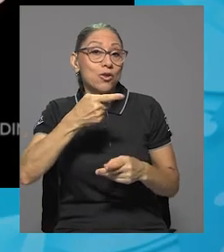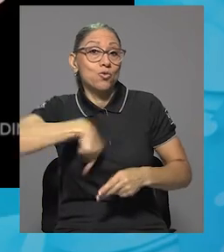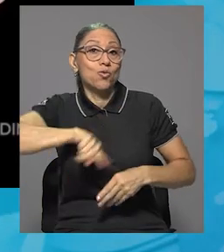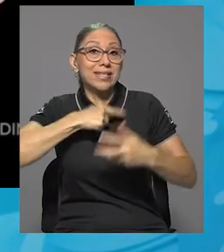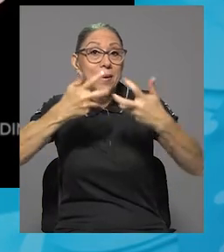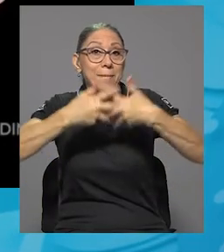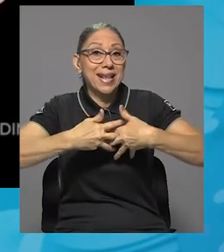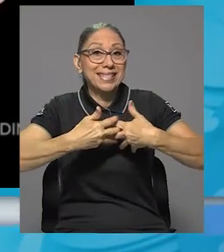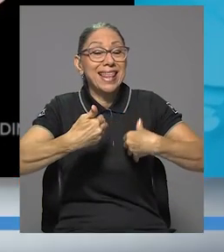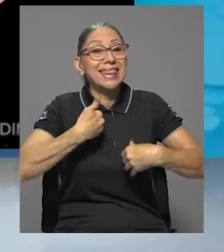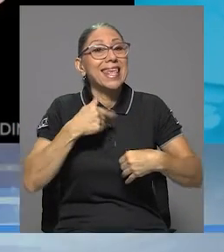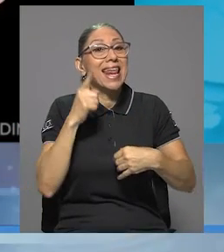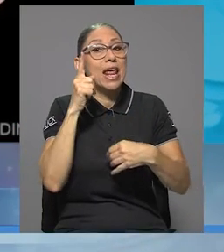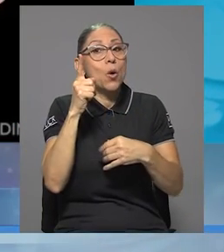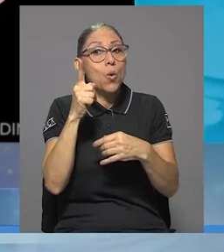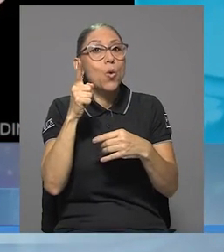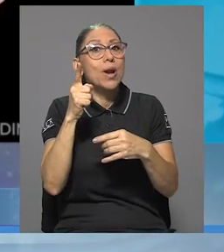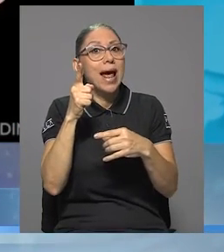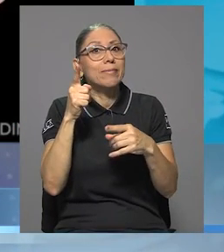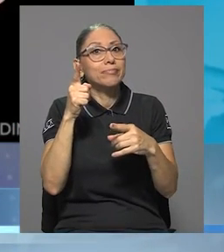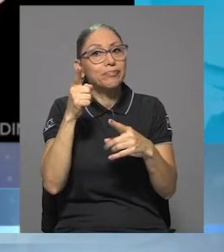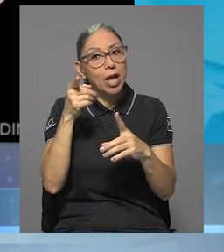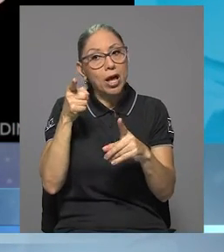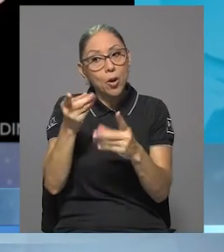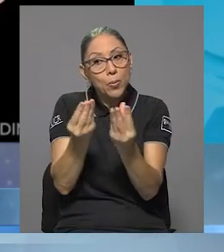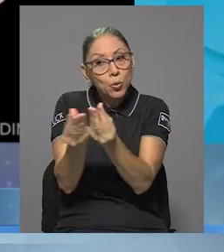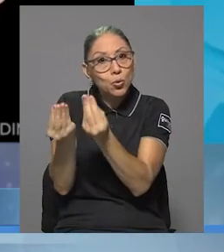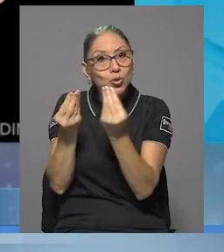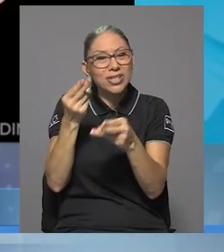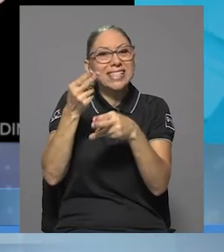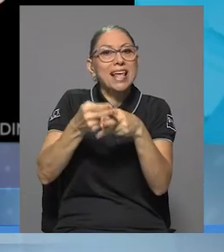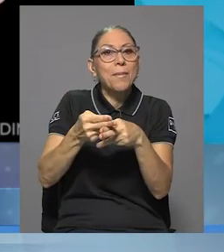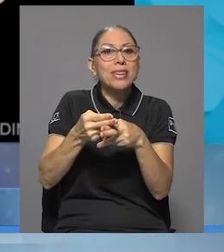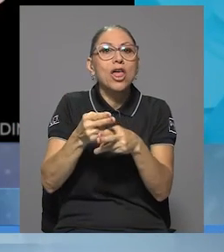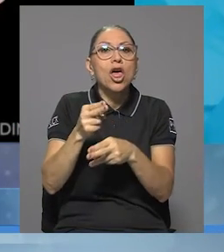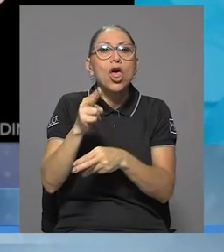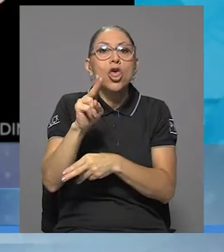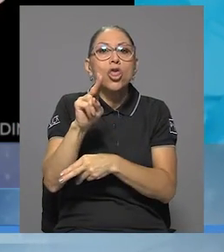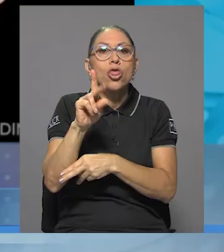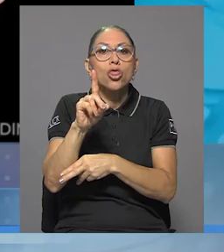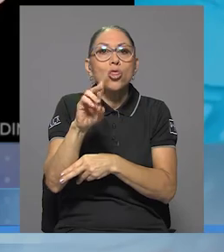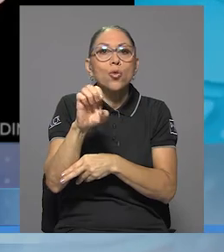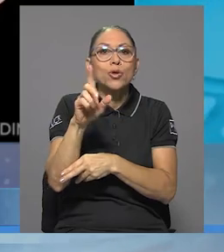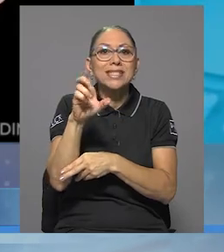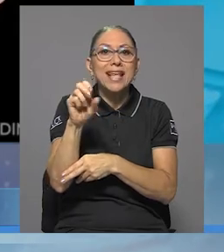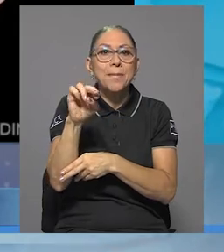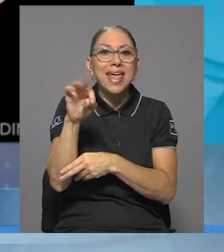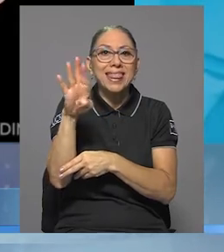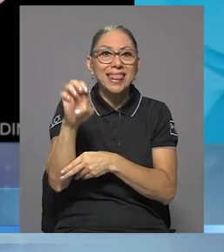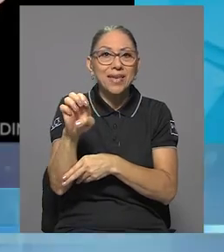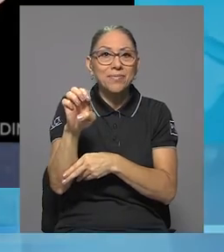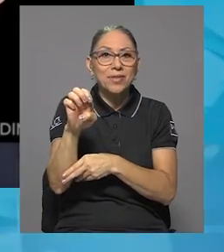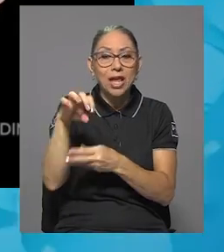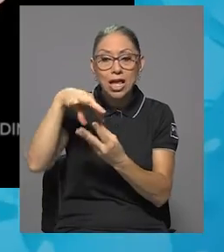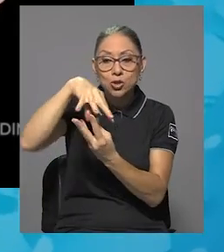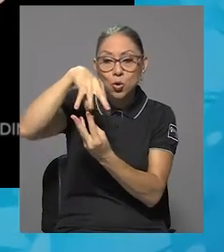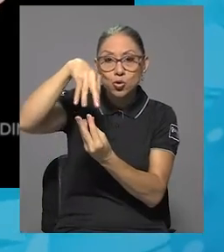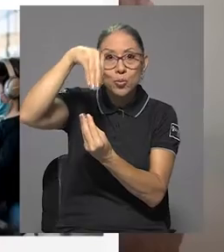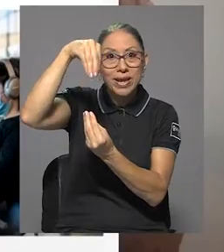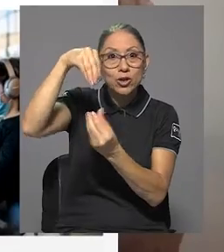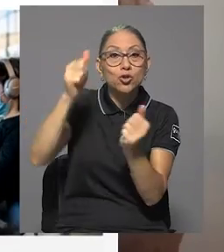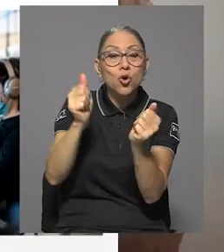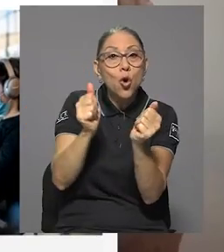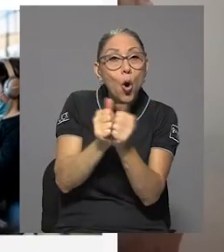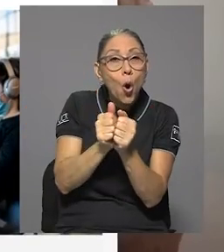tiene una línea que se llama Dulcemente, que son unos suspiros que tienen extracto estandarizado de ginkgo y lobo,